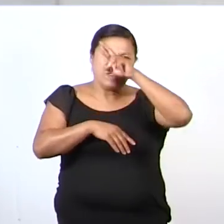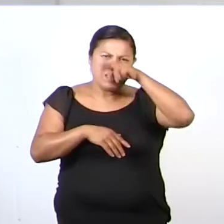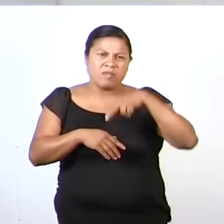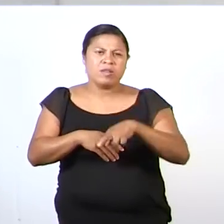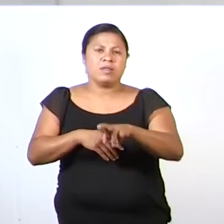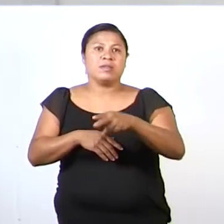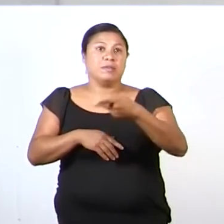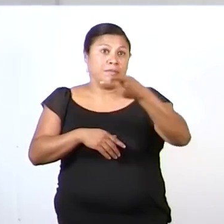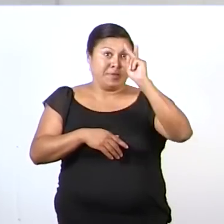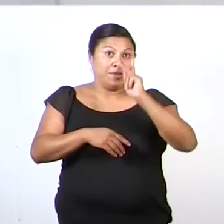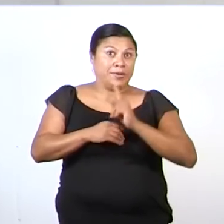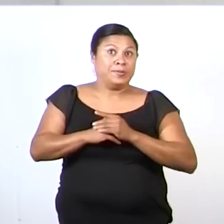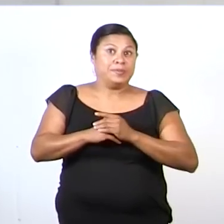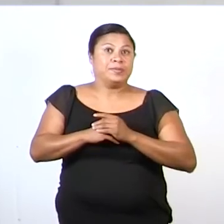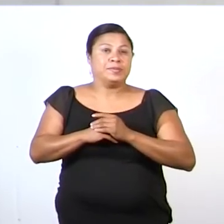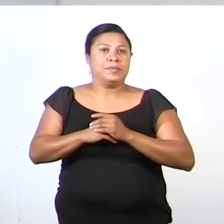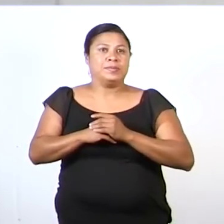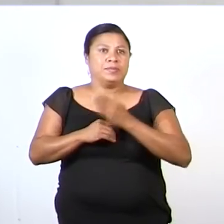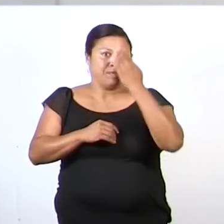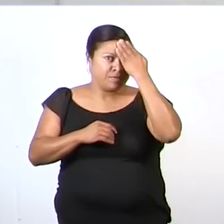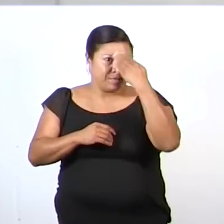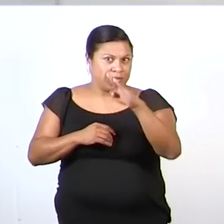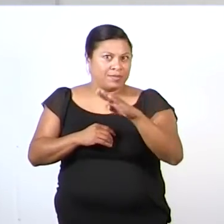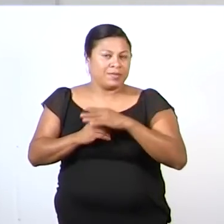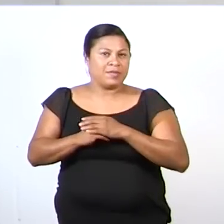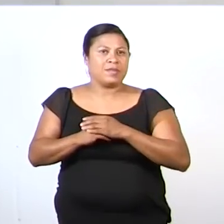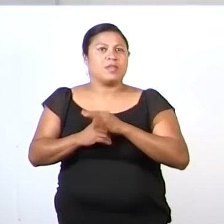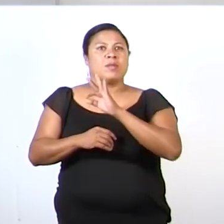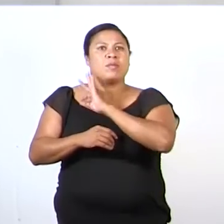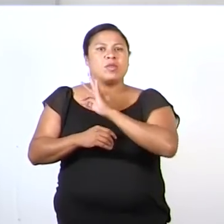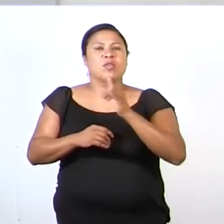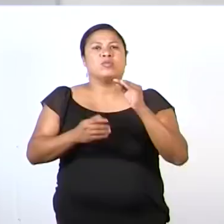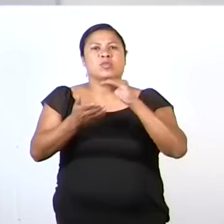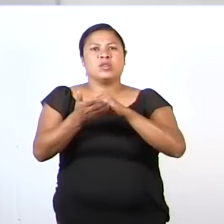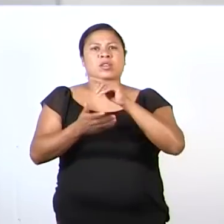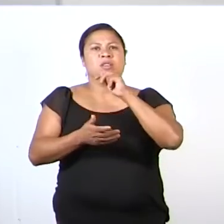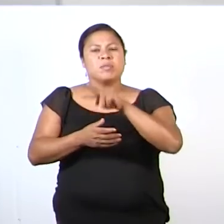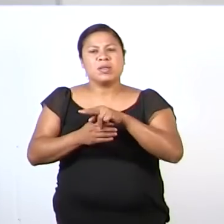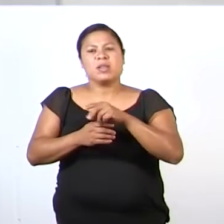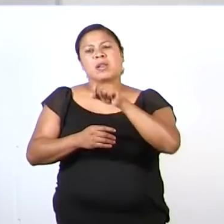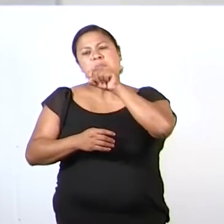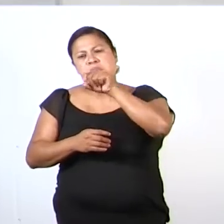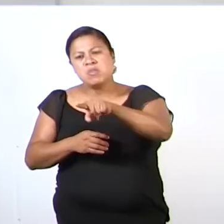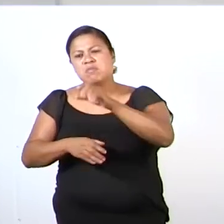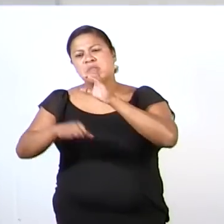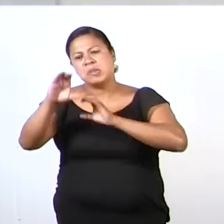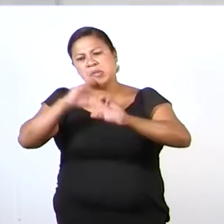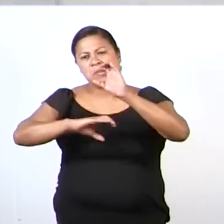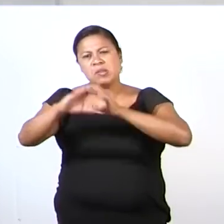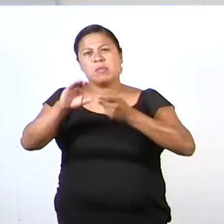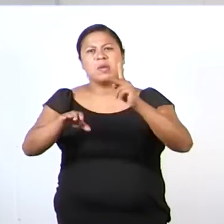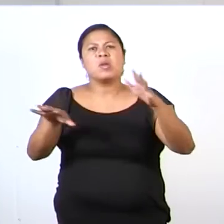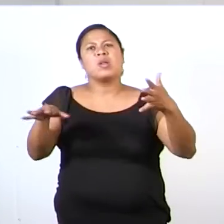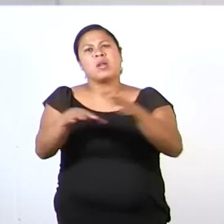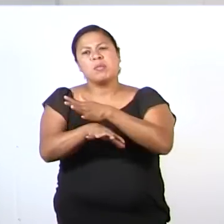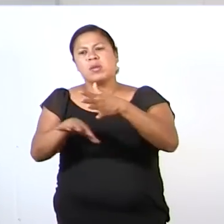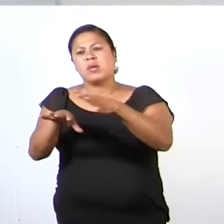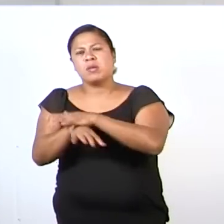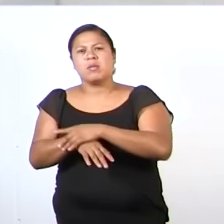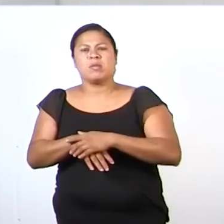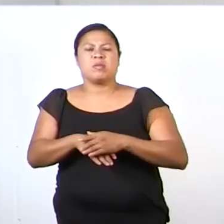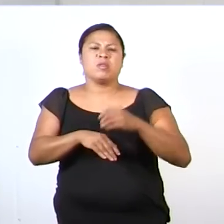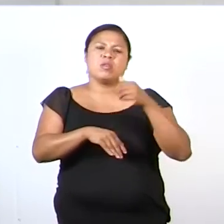Pero, ¿sabes qué? Podríamos entonar también la misma canción, pero cambiando el elemento de la